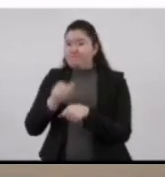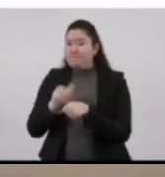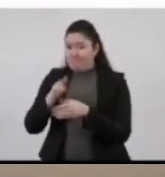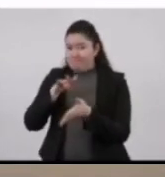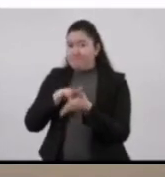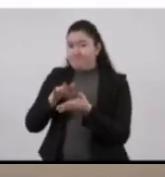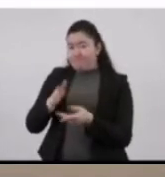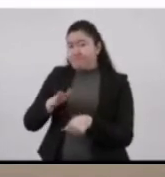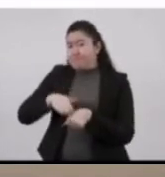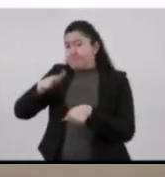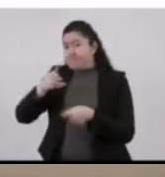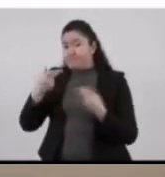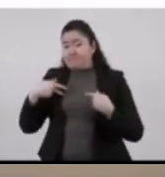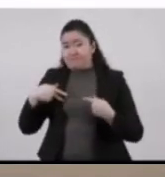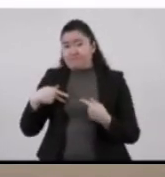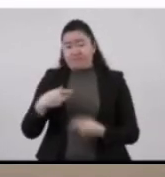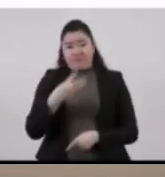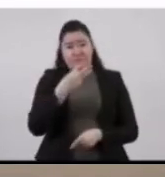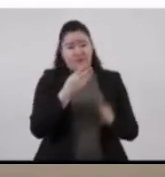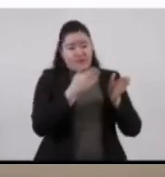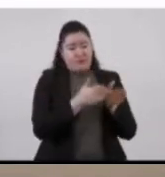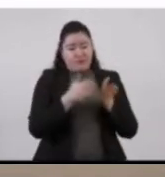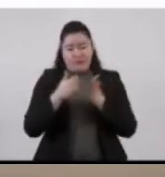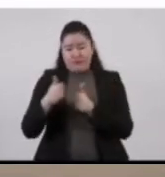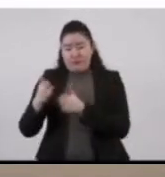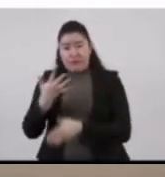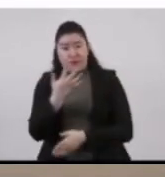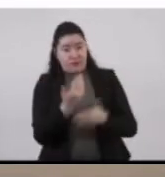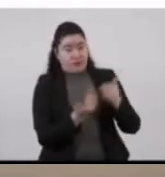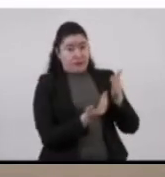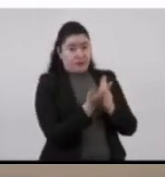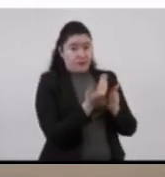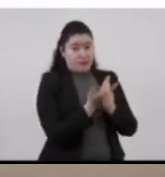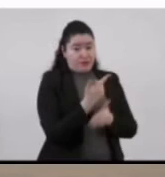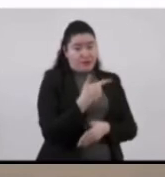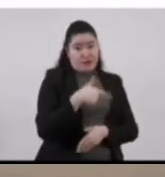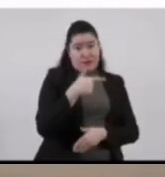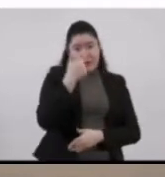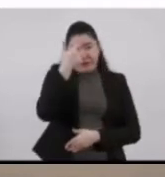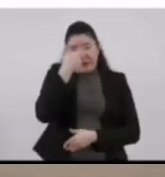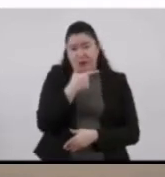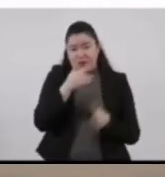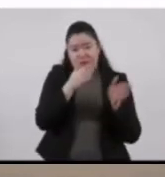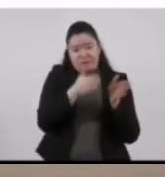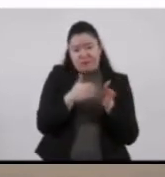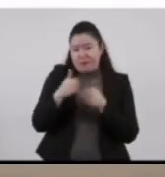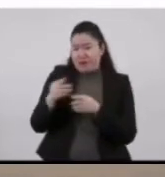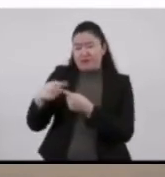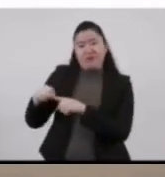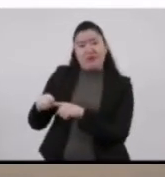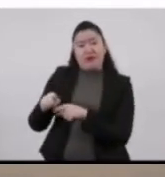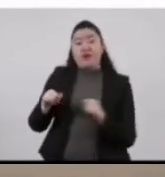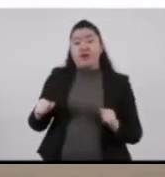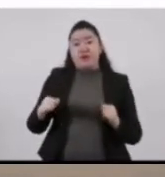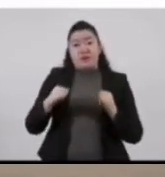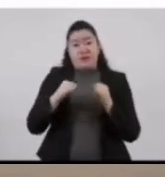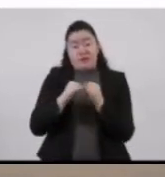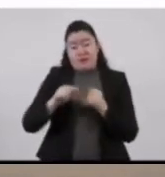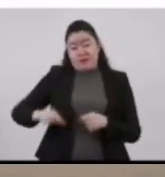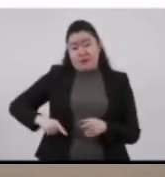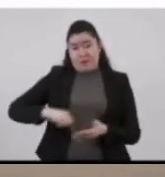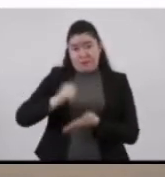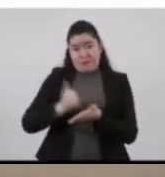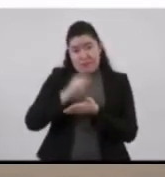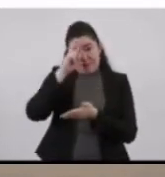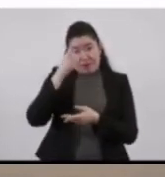ocasión con tres turnos, de 5 de la mañana a 12 de la noche, de las diversas instituciones del Gobierno de la Ciudad de México.